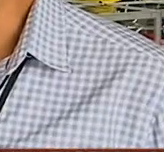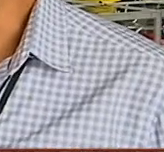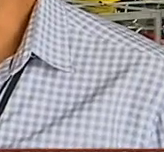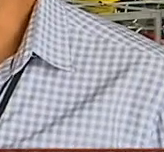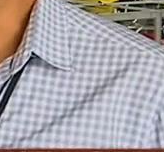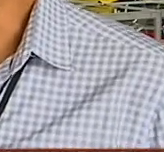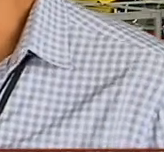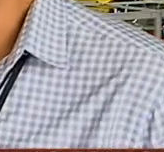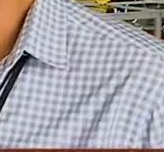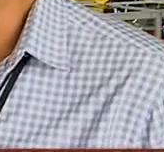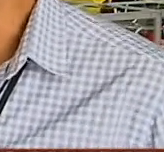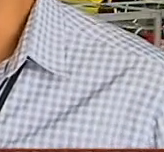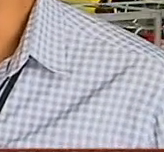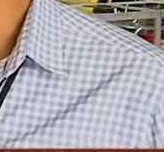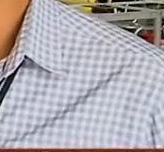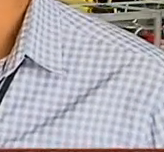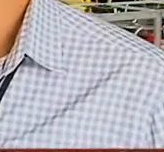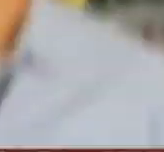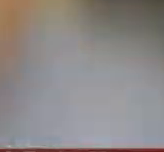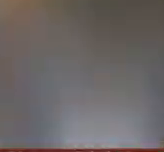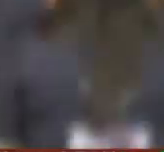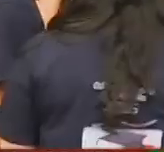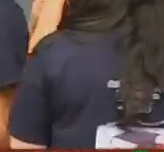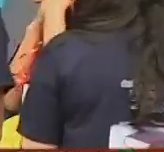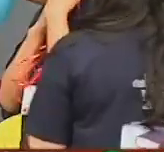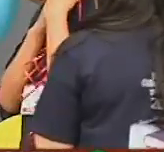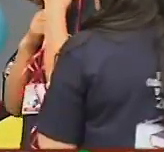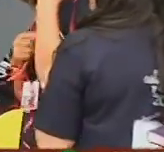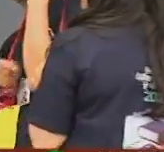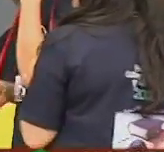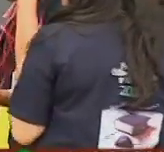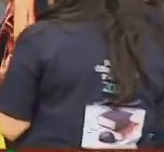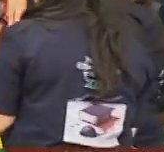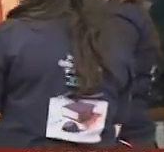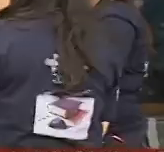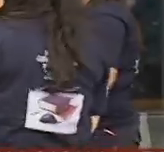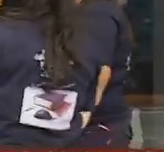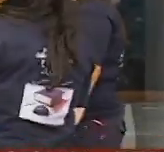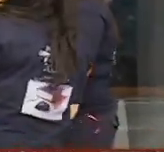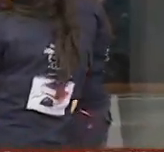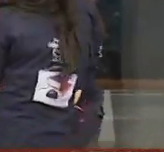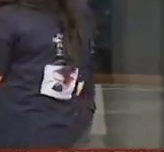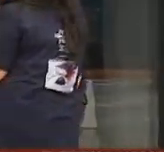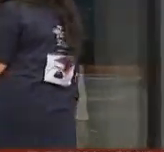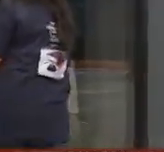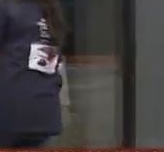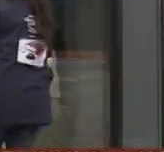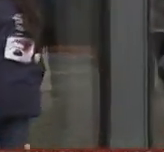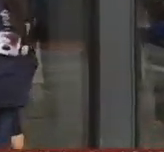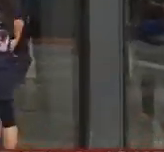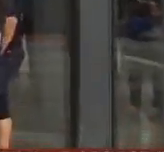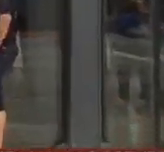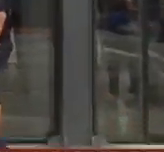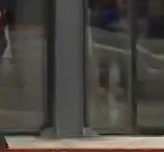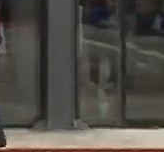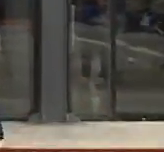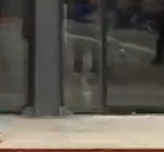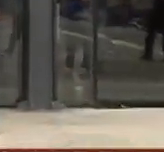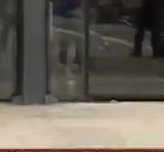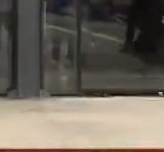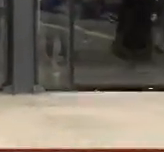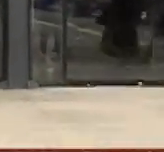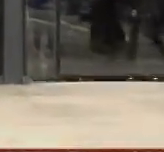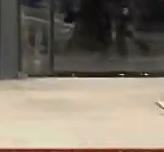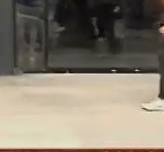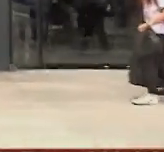la población entera de la UNAM. La entrada es gratuita para cualquier persona. Con información de Gustavo